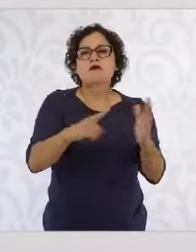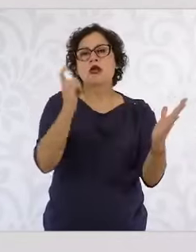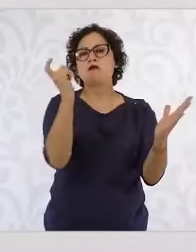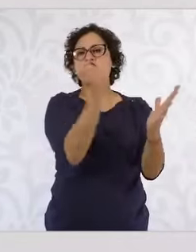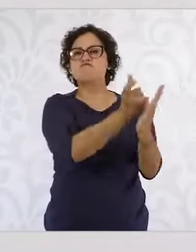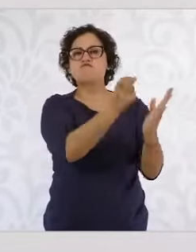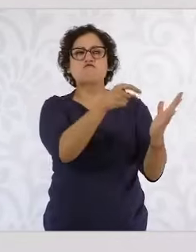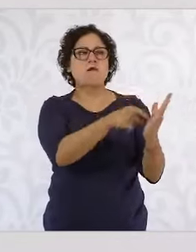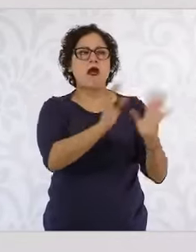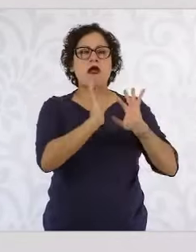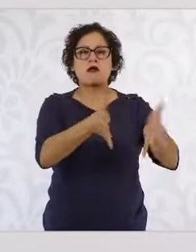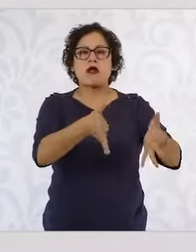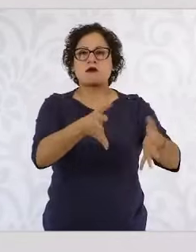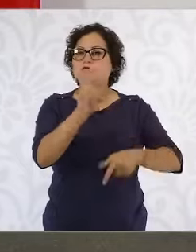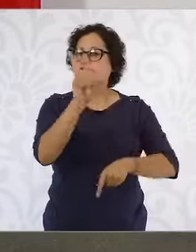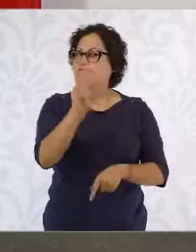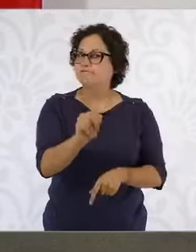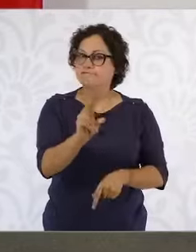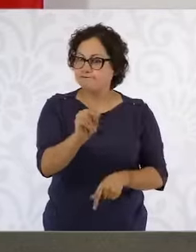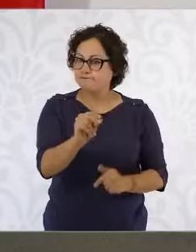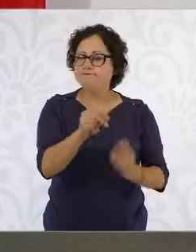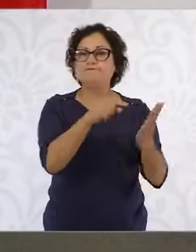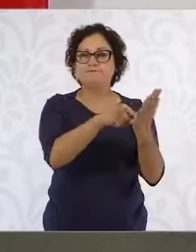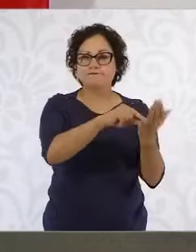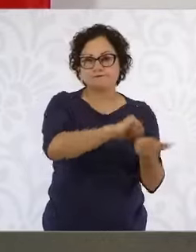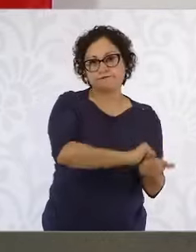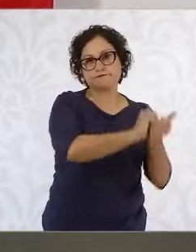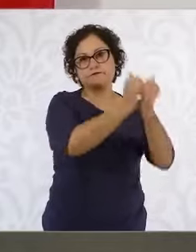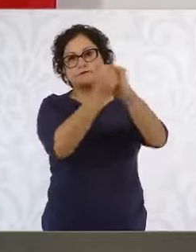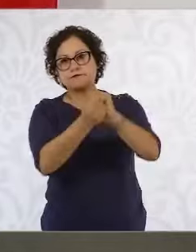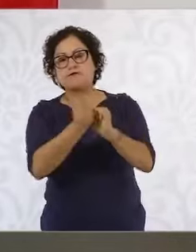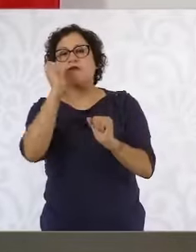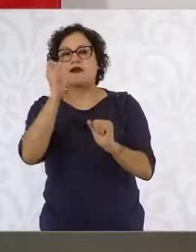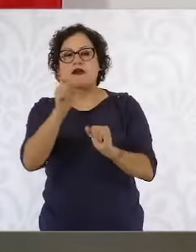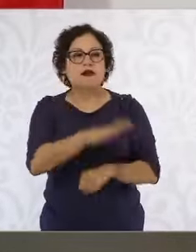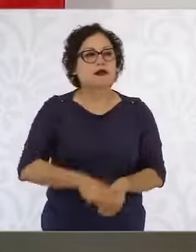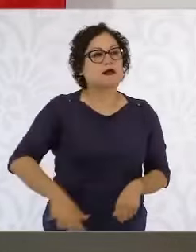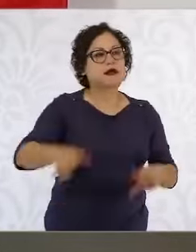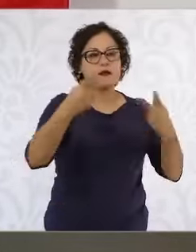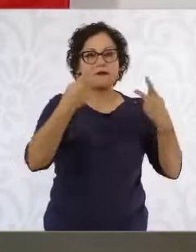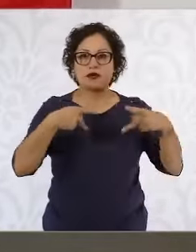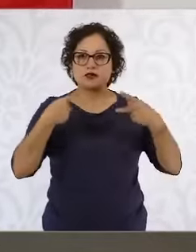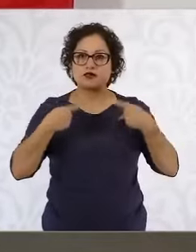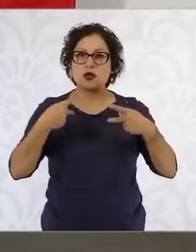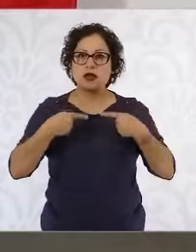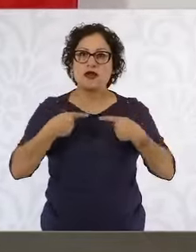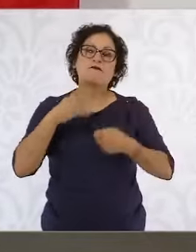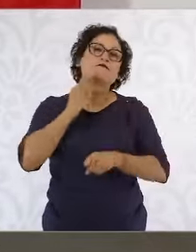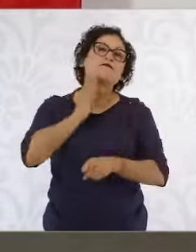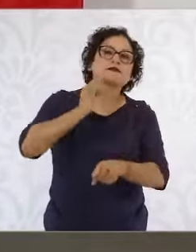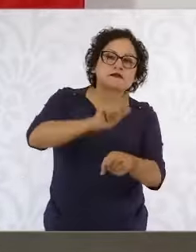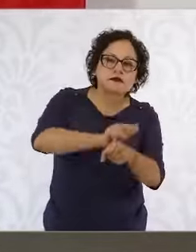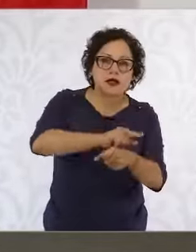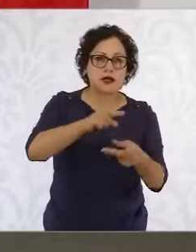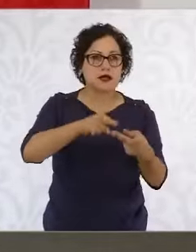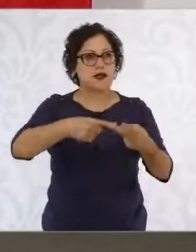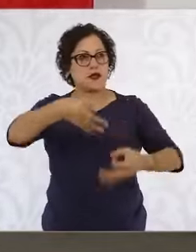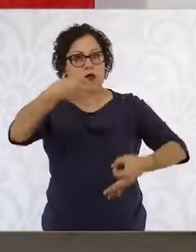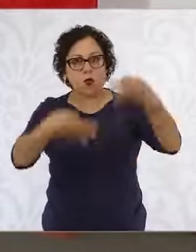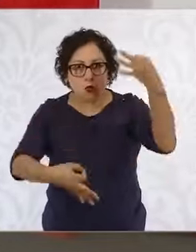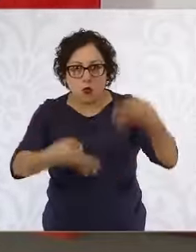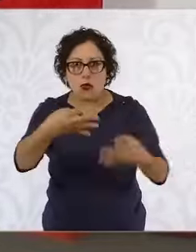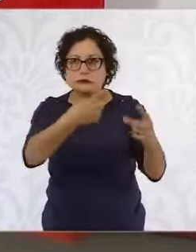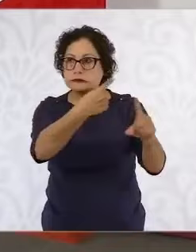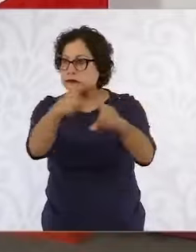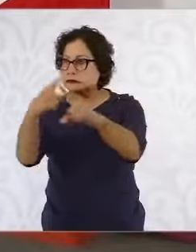realmente en una perspectiva de género de las personas juzgadoras, de las fiscalías y de todos